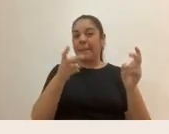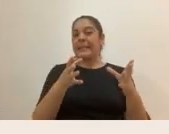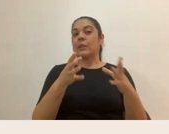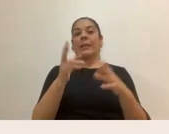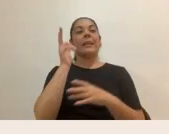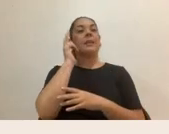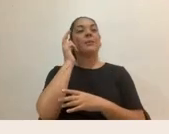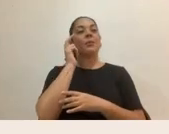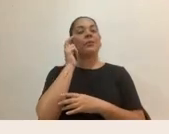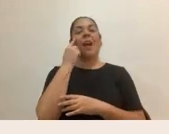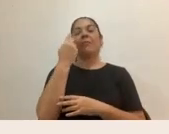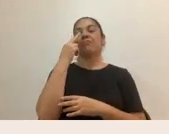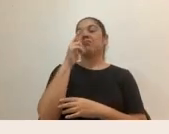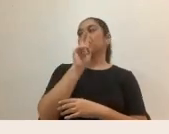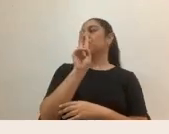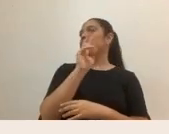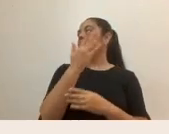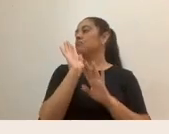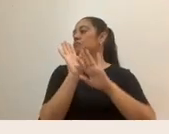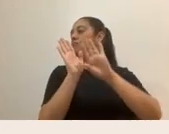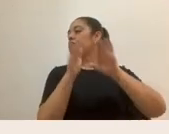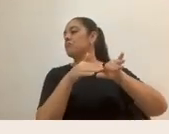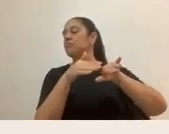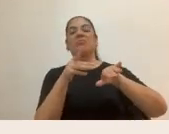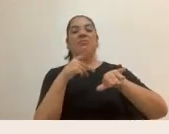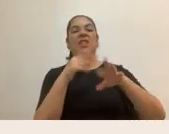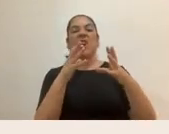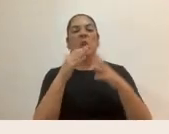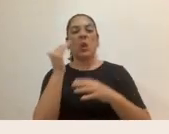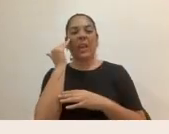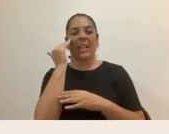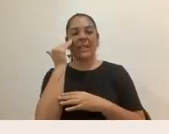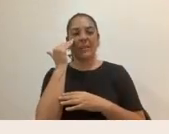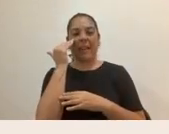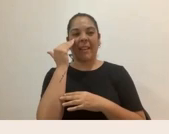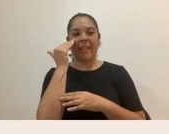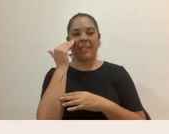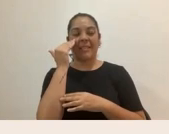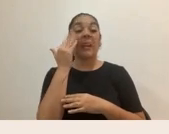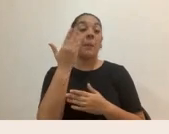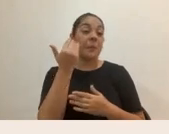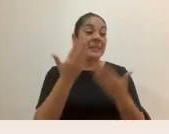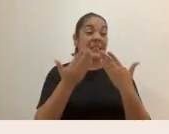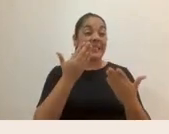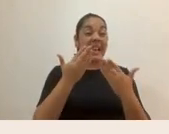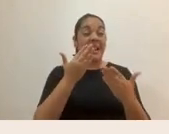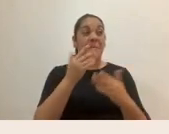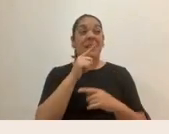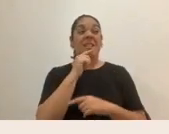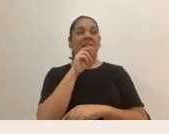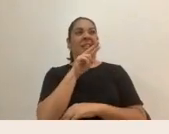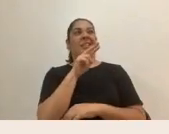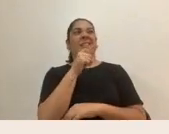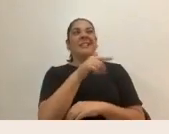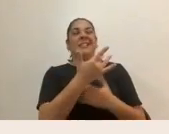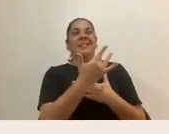obviamos, los evitamos, los omitimos. ¿Por qué? Porque probablemente van a tocar cosas que me traspasan, que